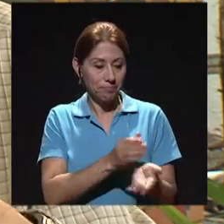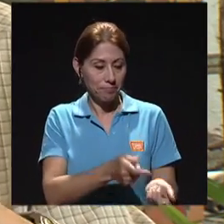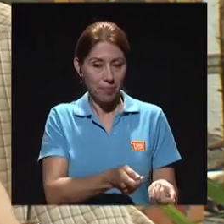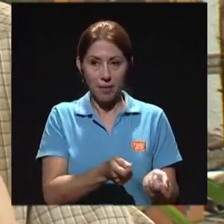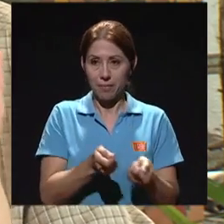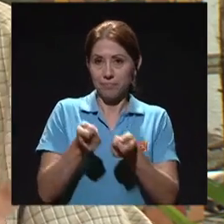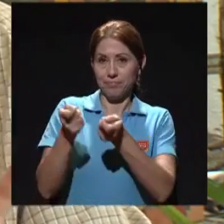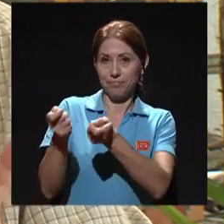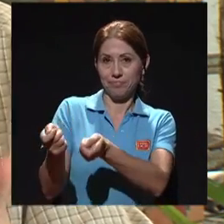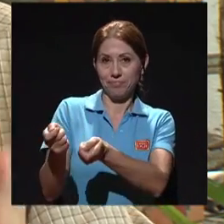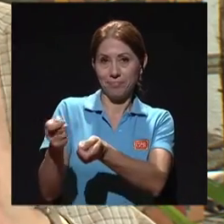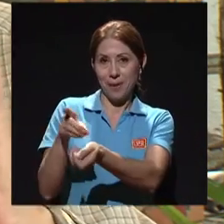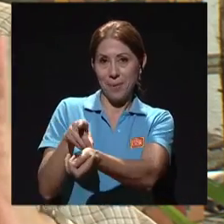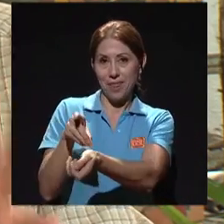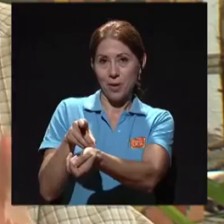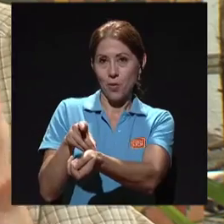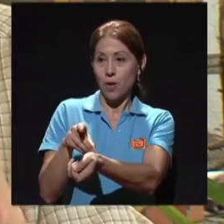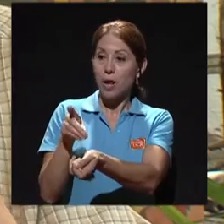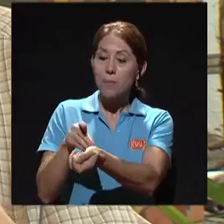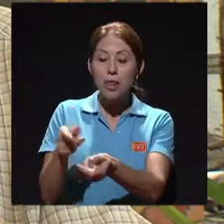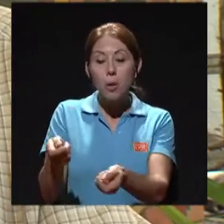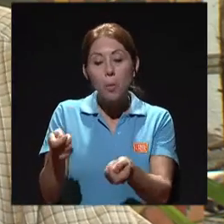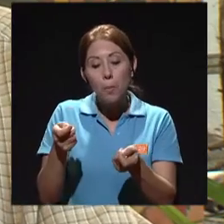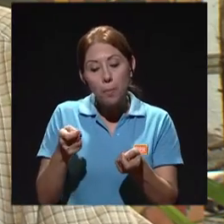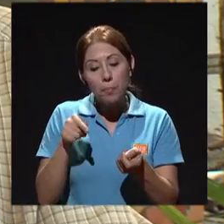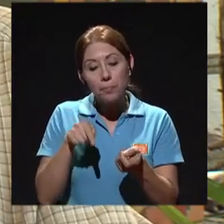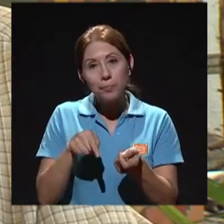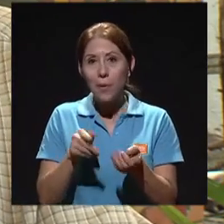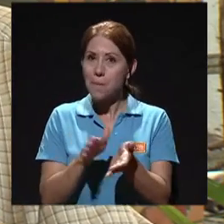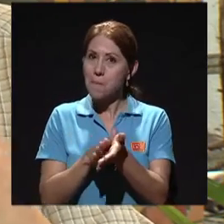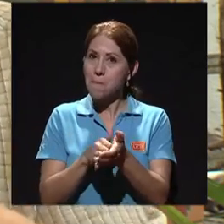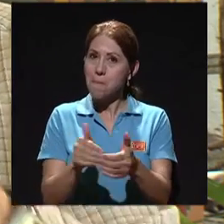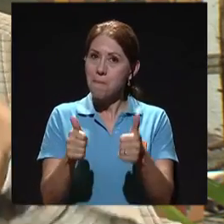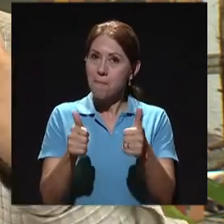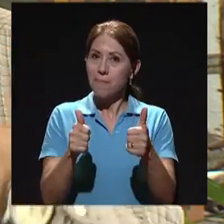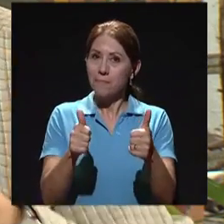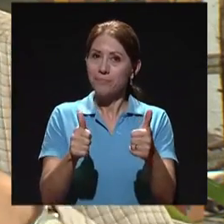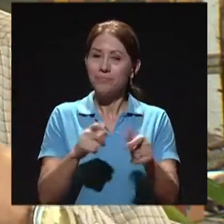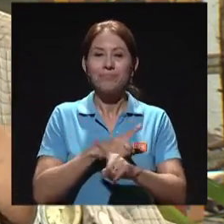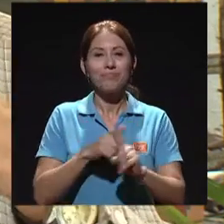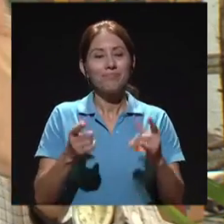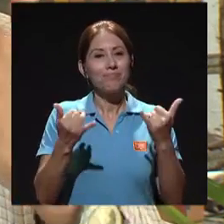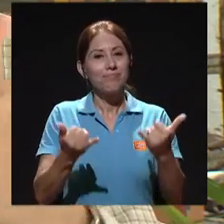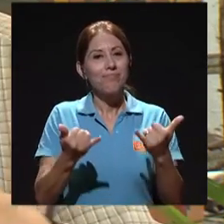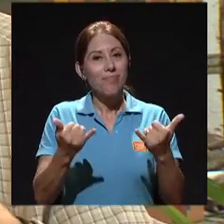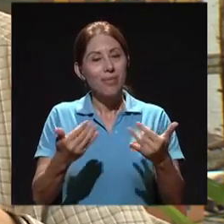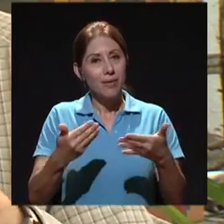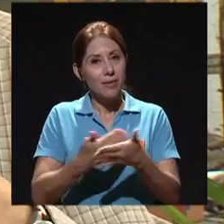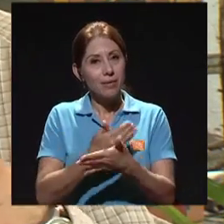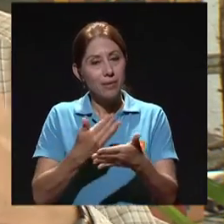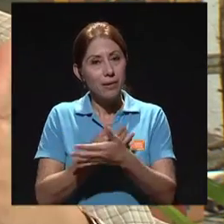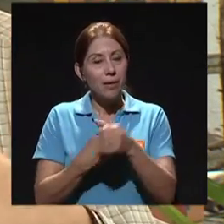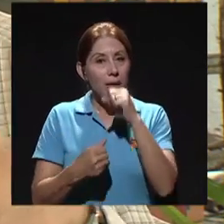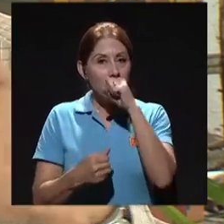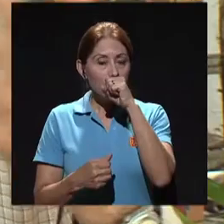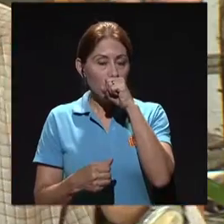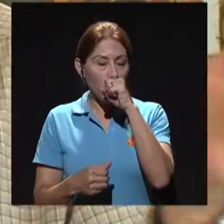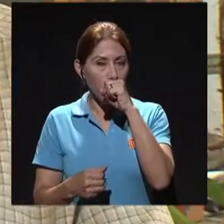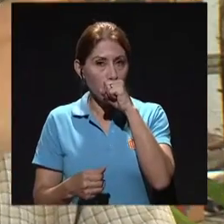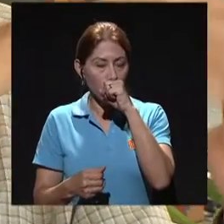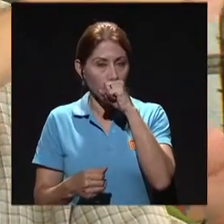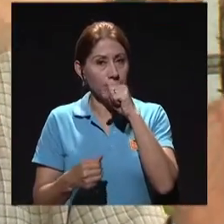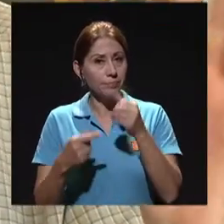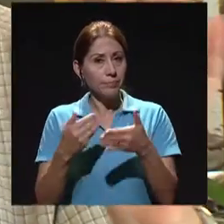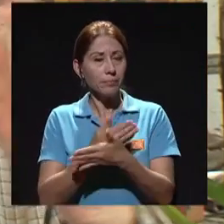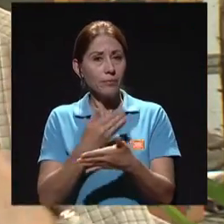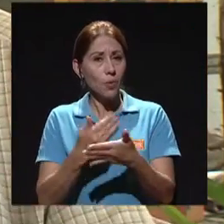médico y el médico lo felicita. Pero, les decía que cada vez, digamos, hay nuevas determinaciones, nuevos analitos que se ven que